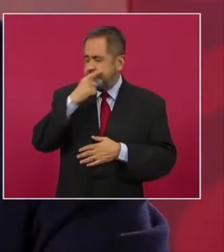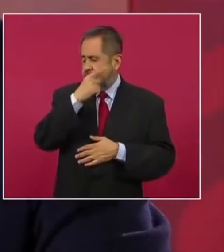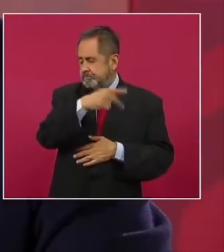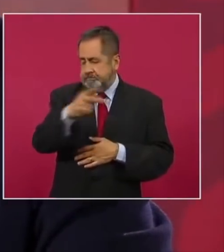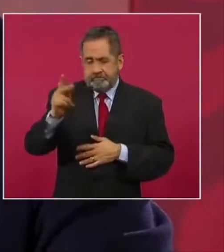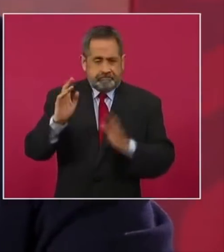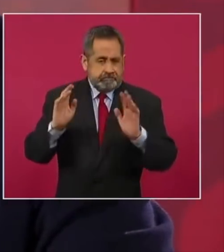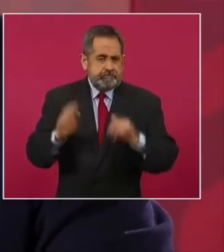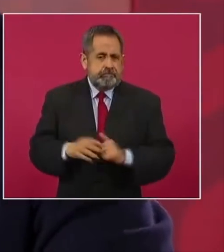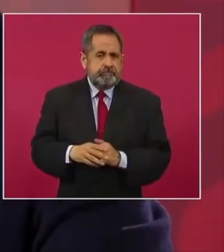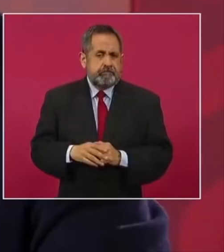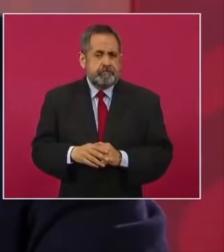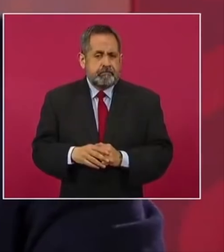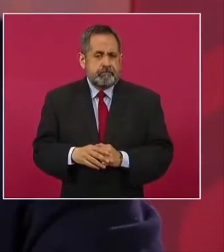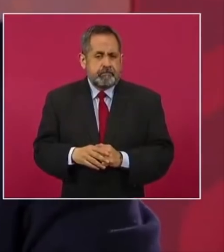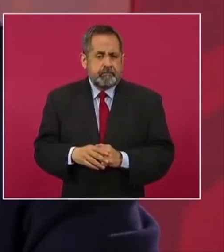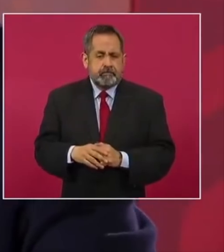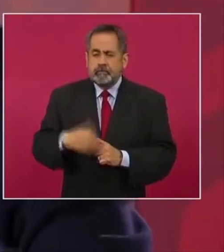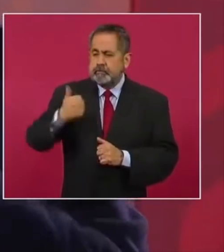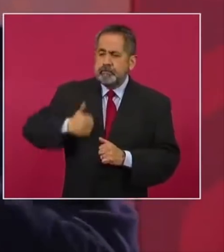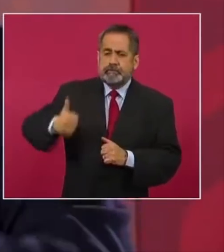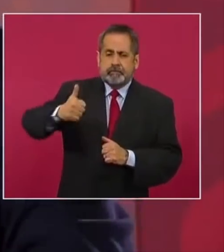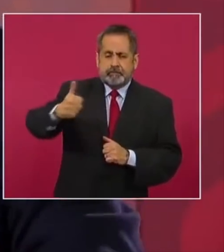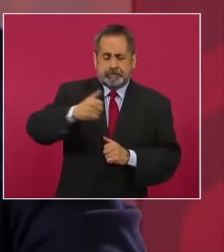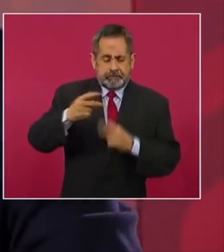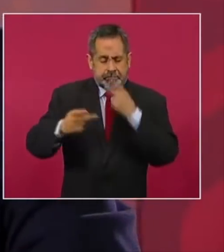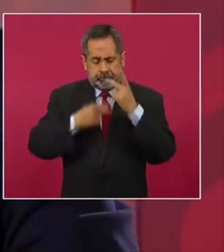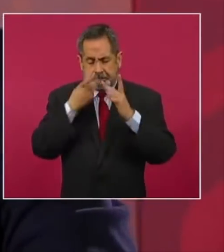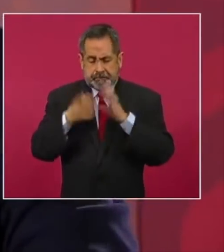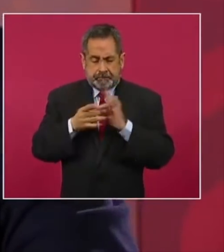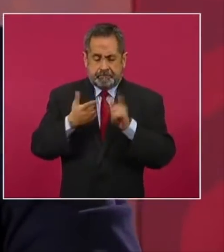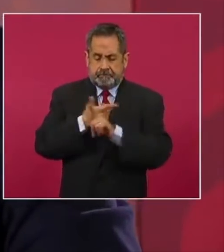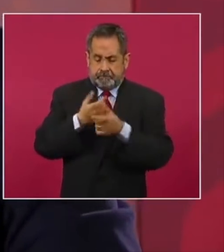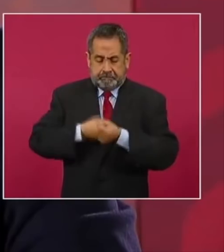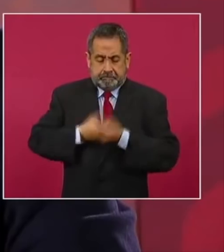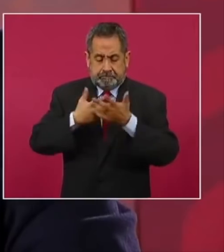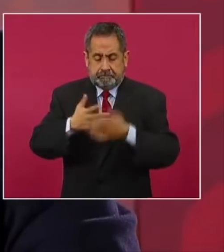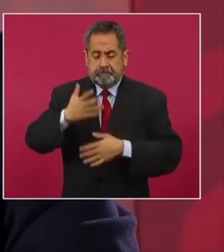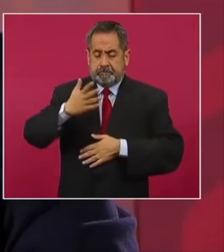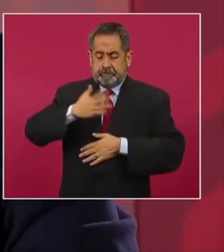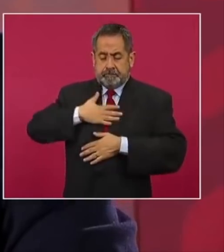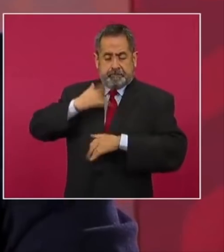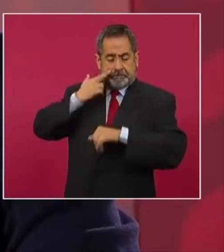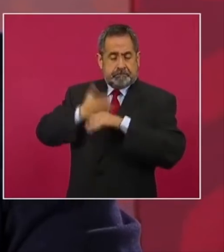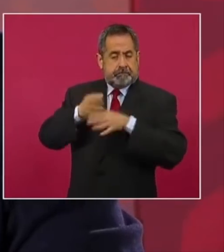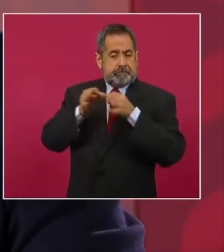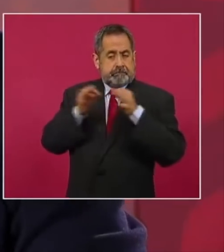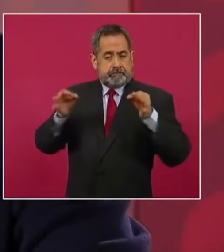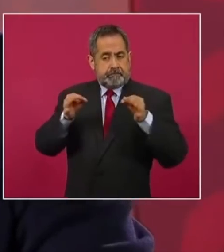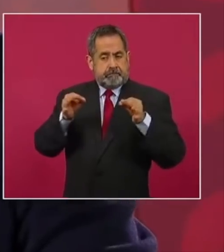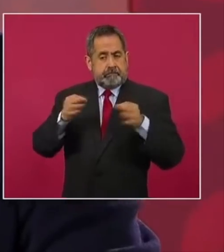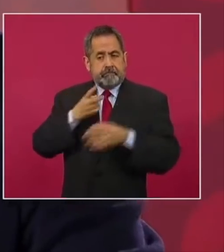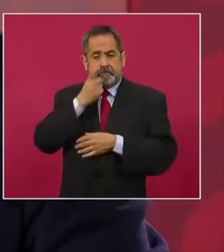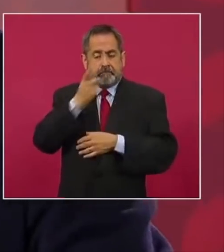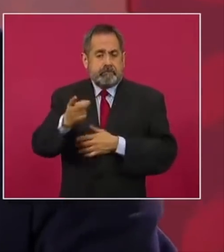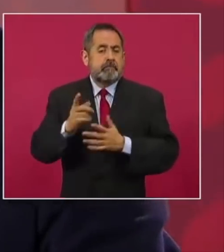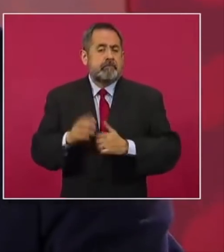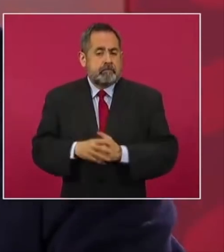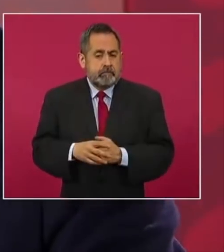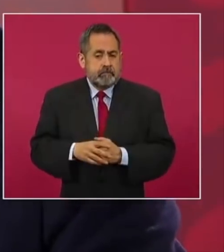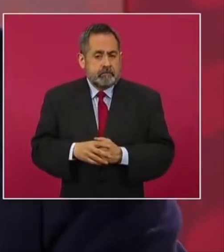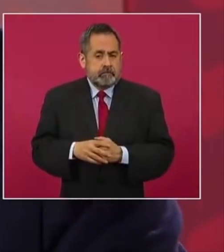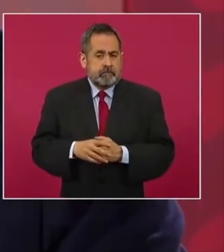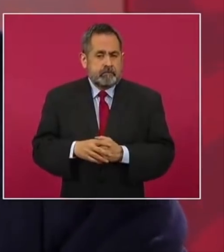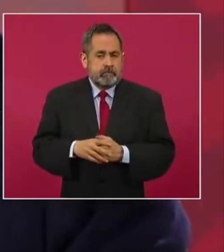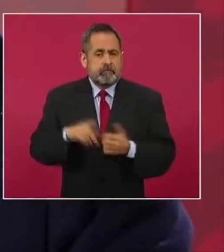cada expresión que hagamos en ejercicio de la libertad, pues viene dando idea